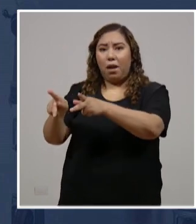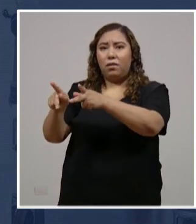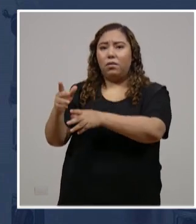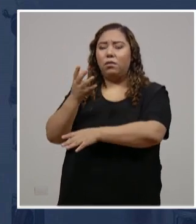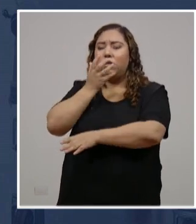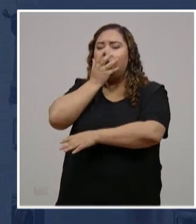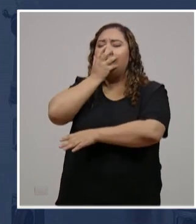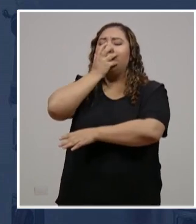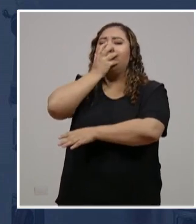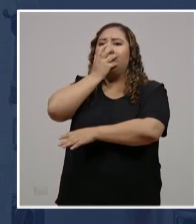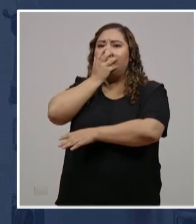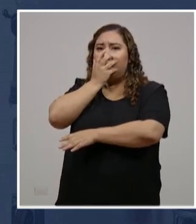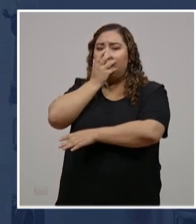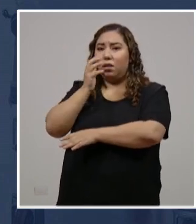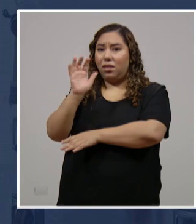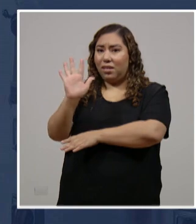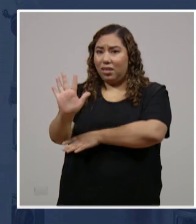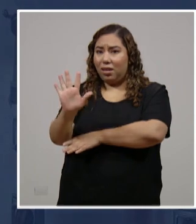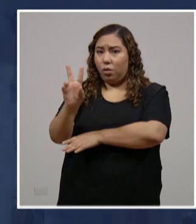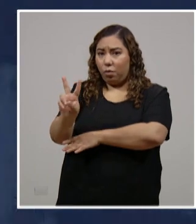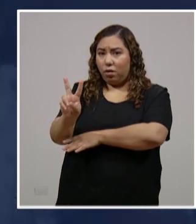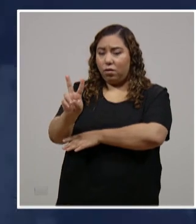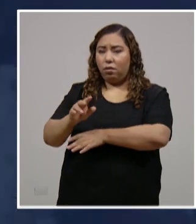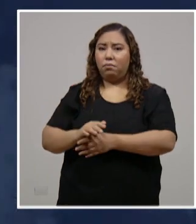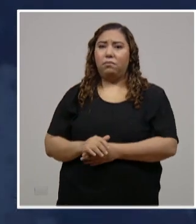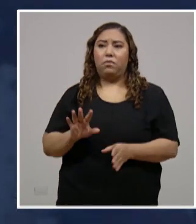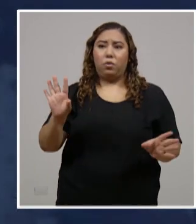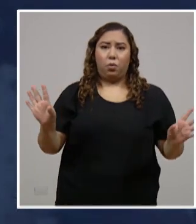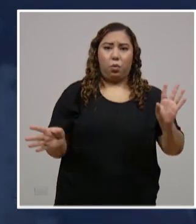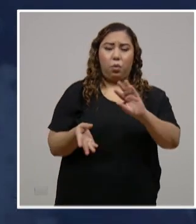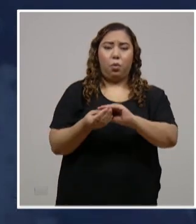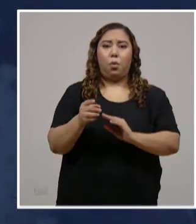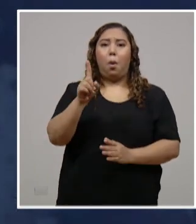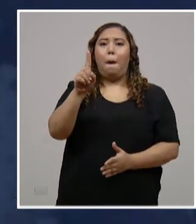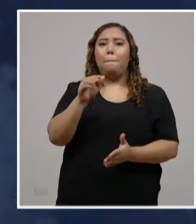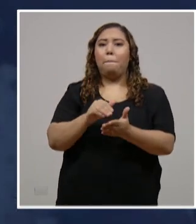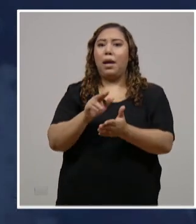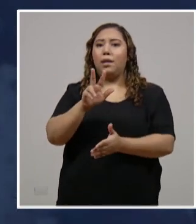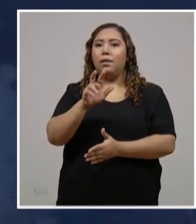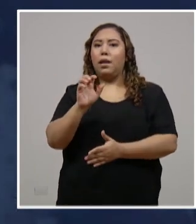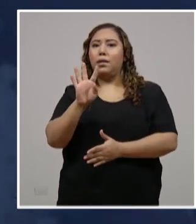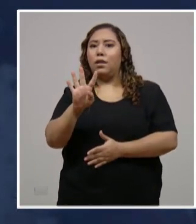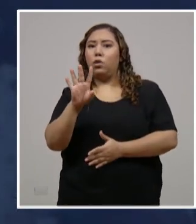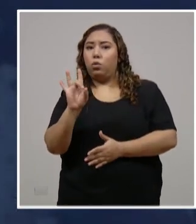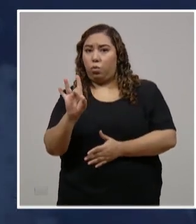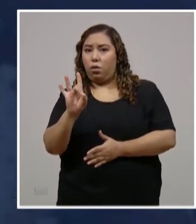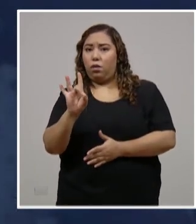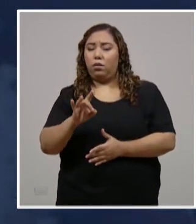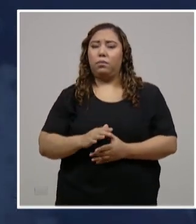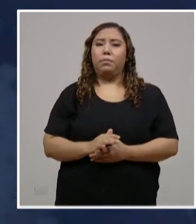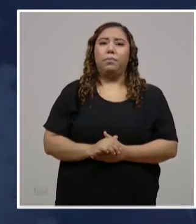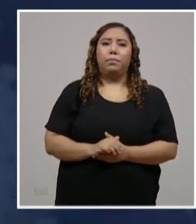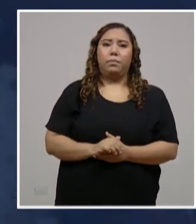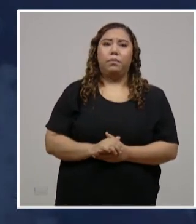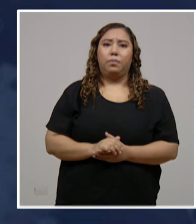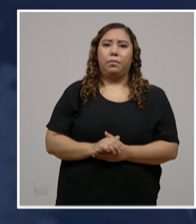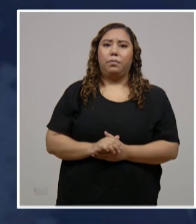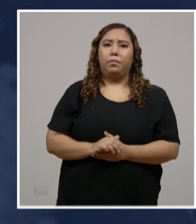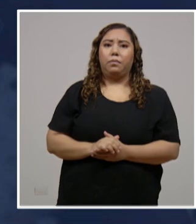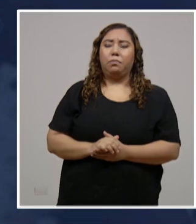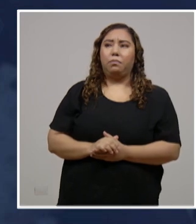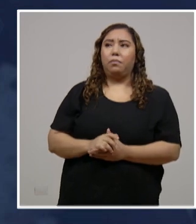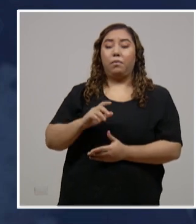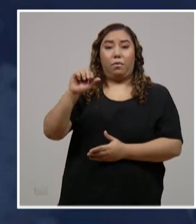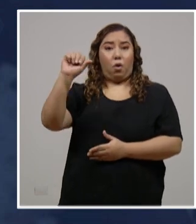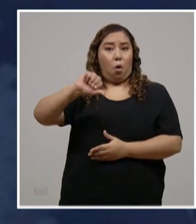cuidados intensivos, 52. Sumando así 1,348 pacientes. Pero les confirmamos